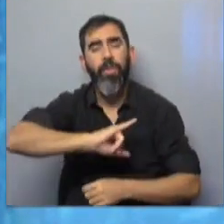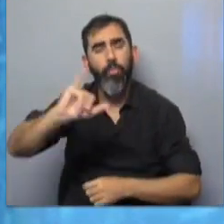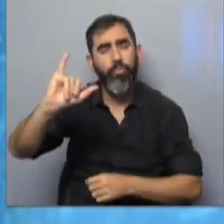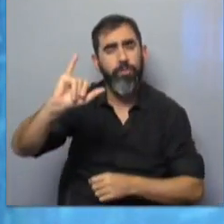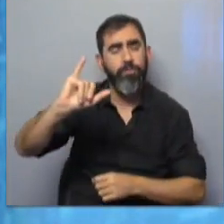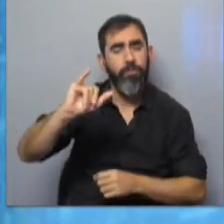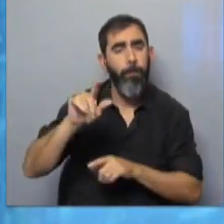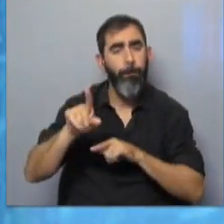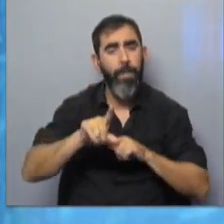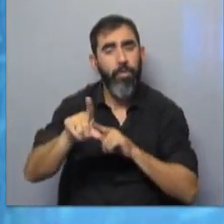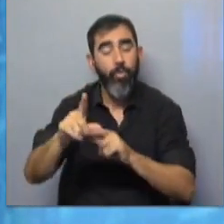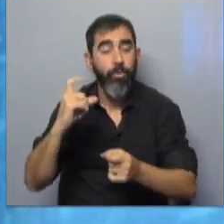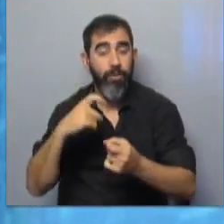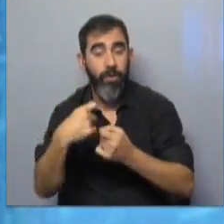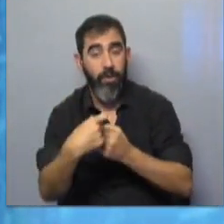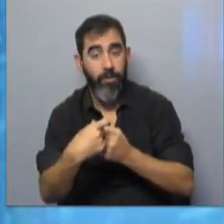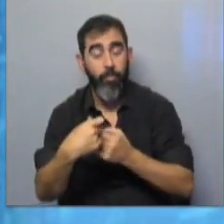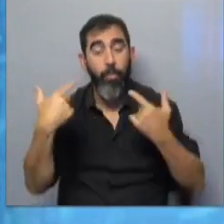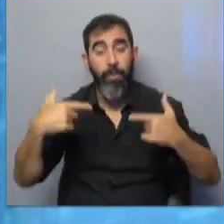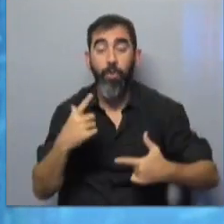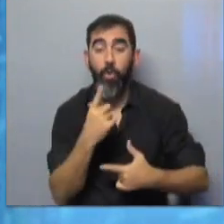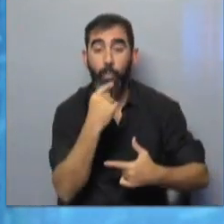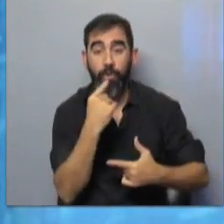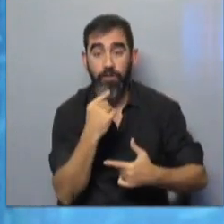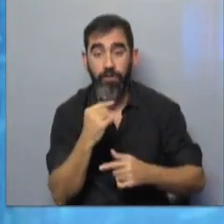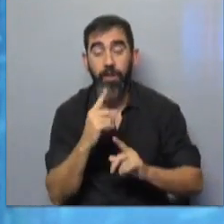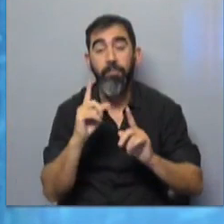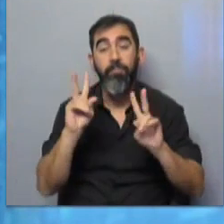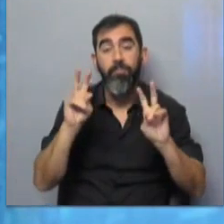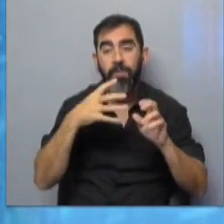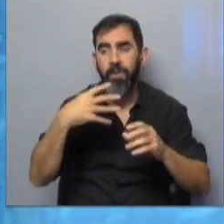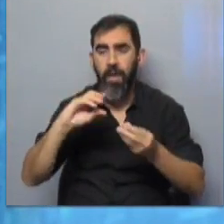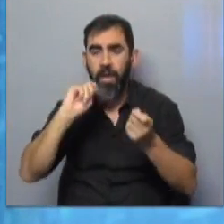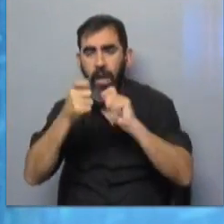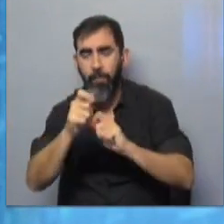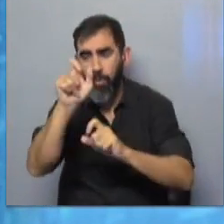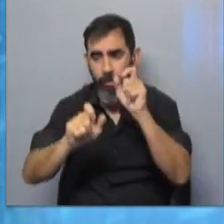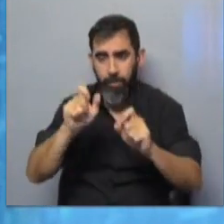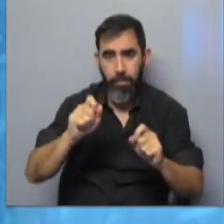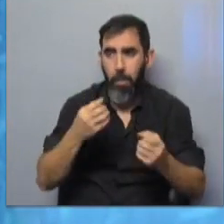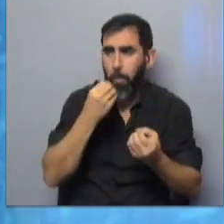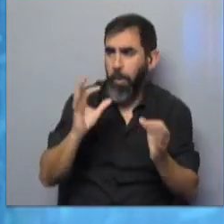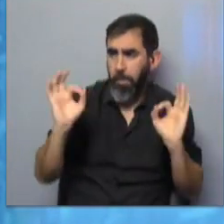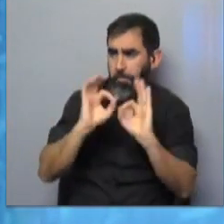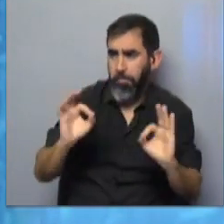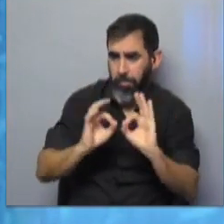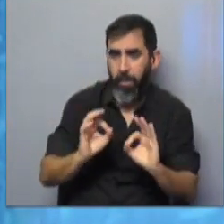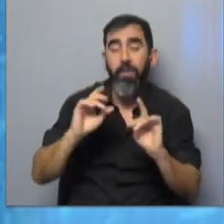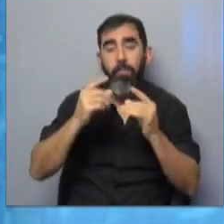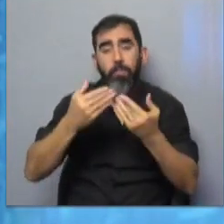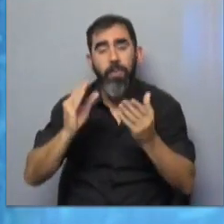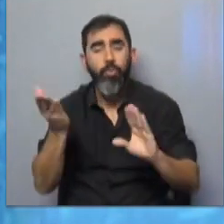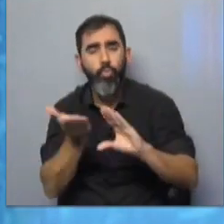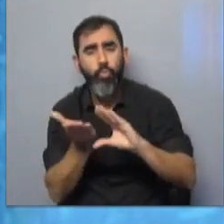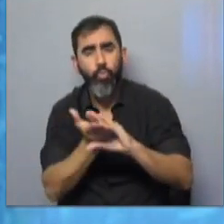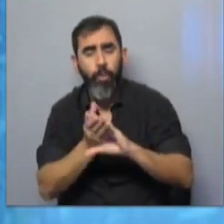las últimas horas persecución sindical por parte del Ministerio del Interior mediante traslados de personal sin causas justificadas y apertura de